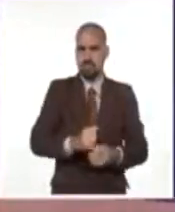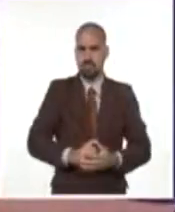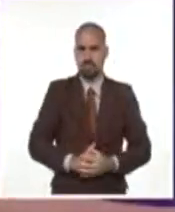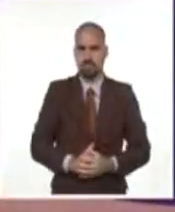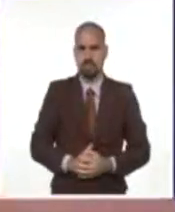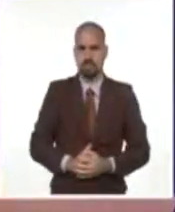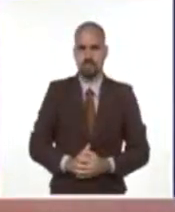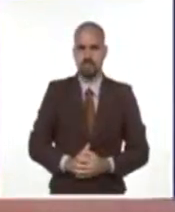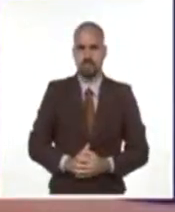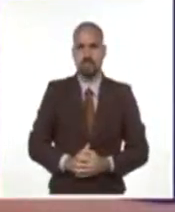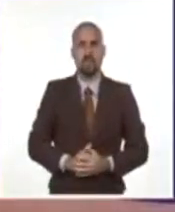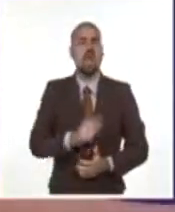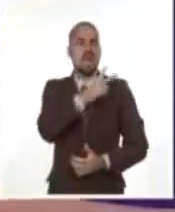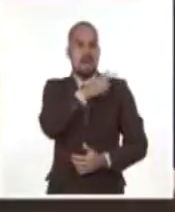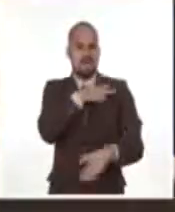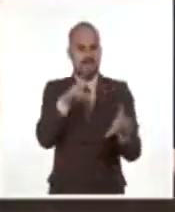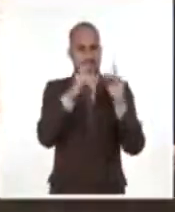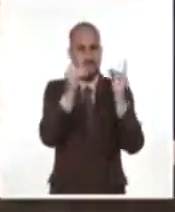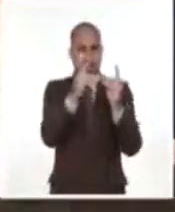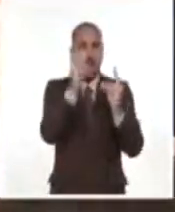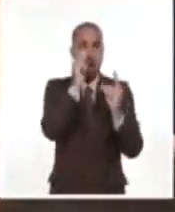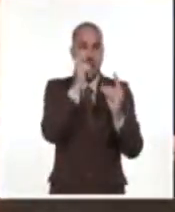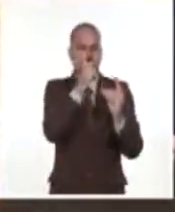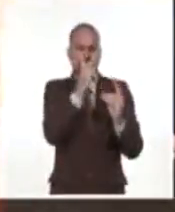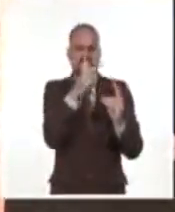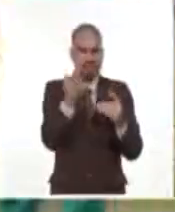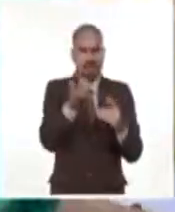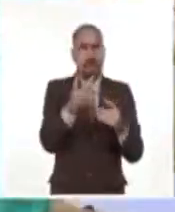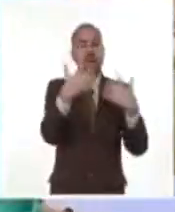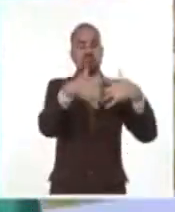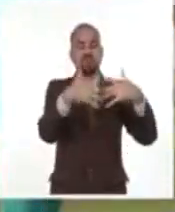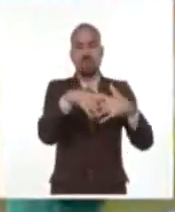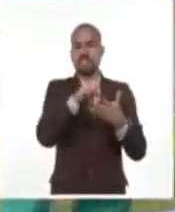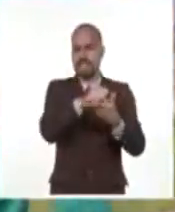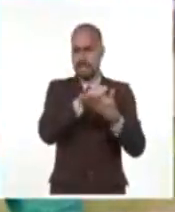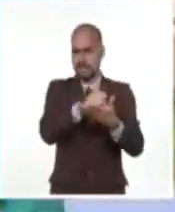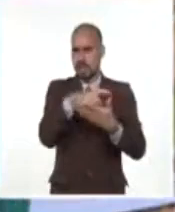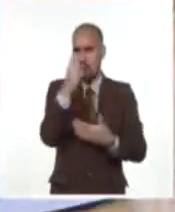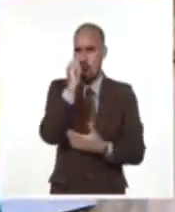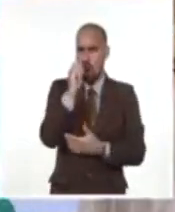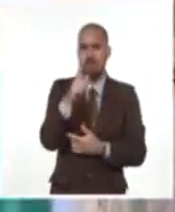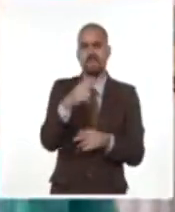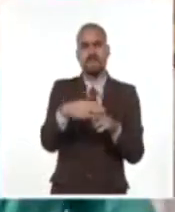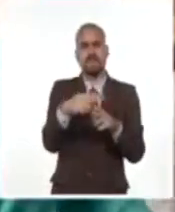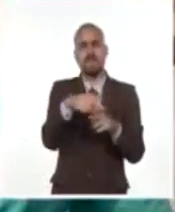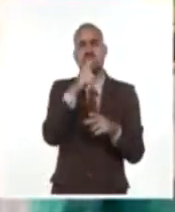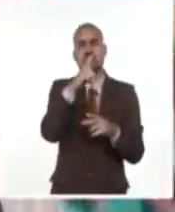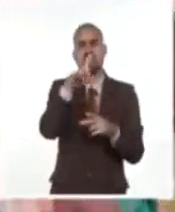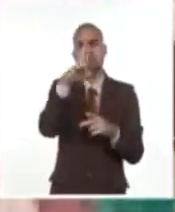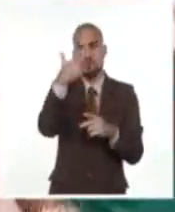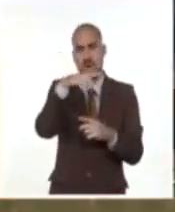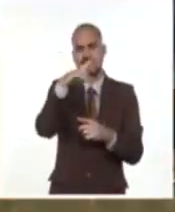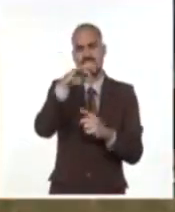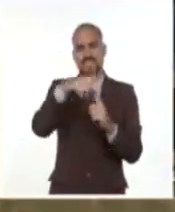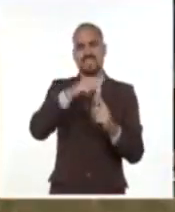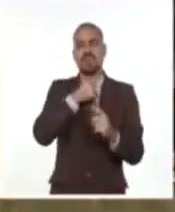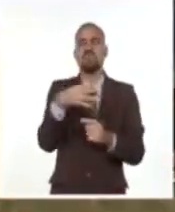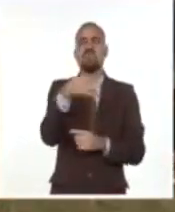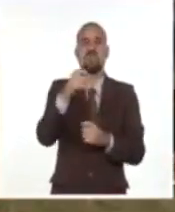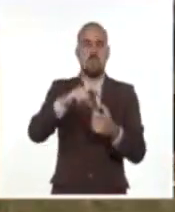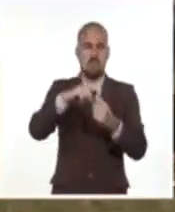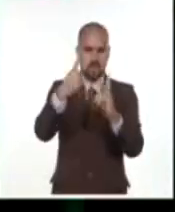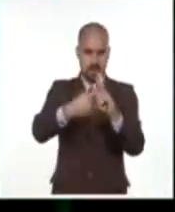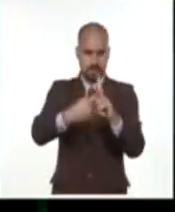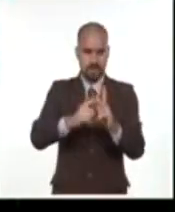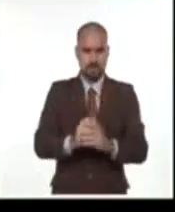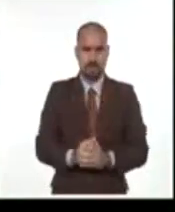Partido y jefe del departamento de atención a la producción y los servicios, Félix Duarte Ortega, en el municipio de Guanahain. De ambos